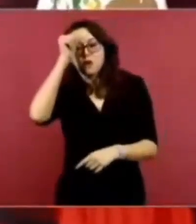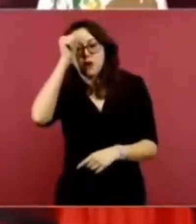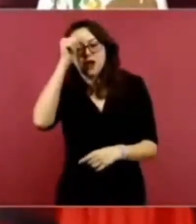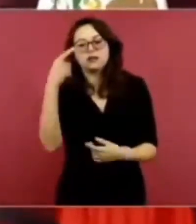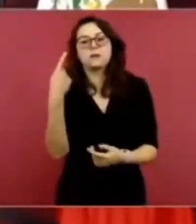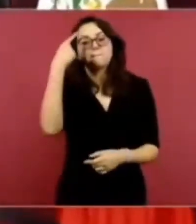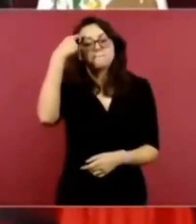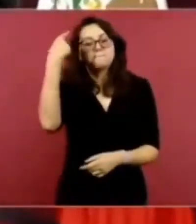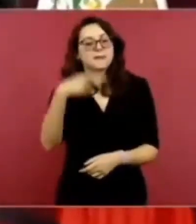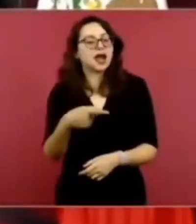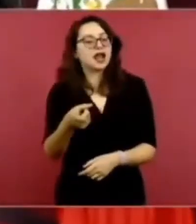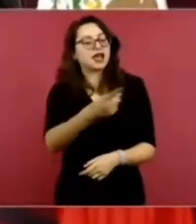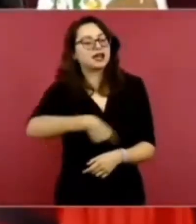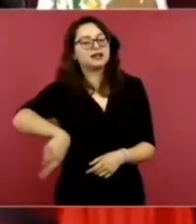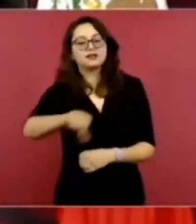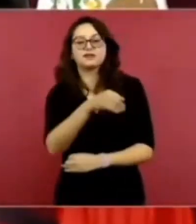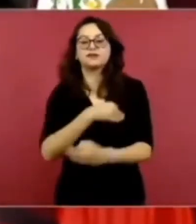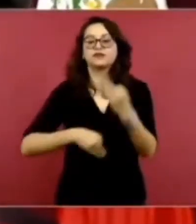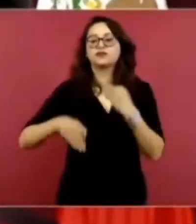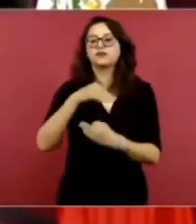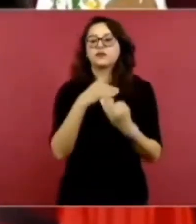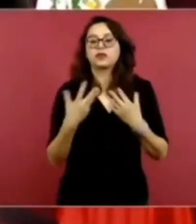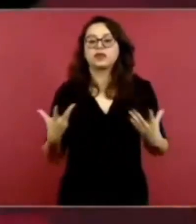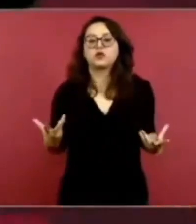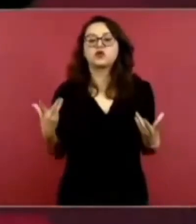privilegios siempre